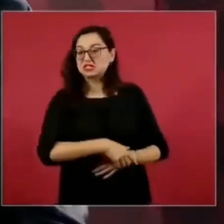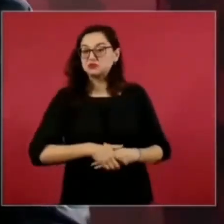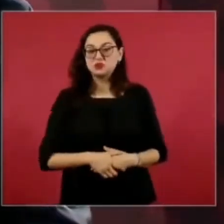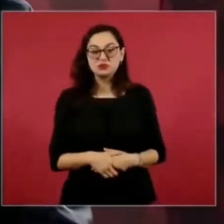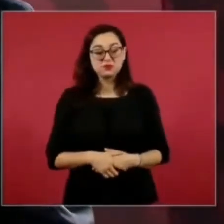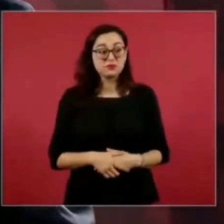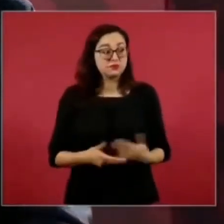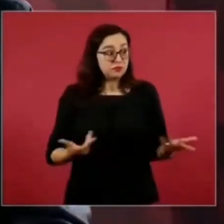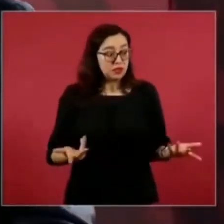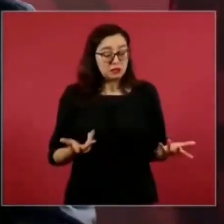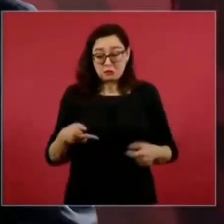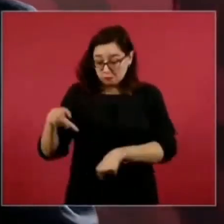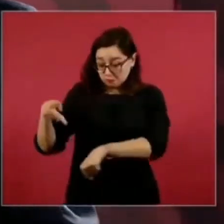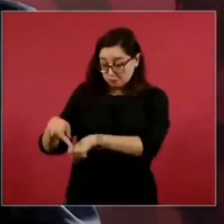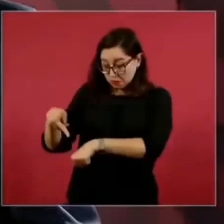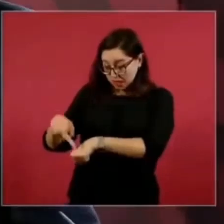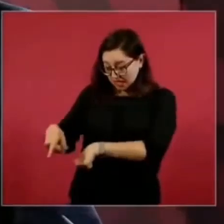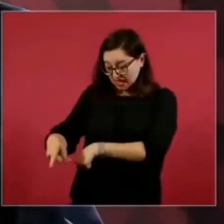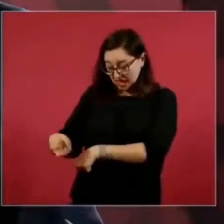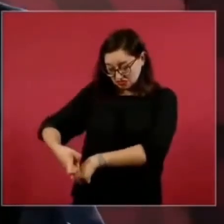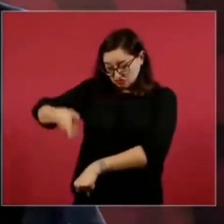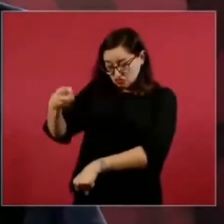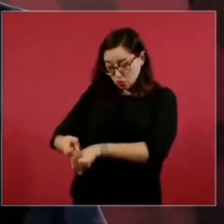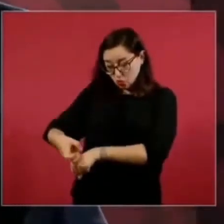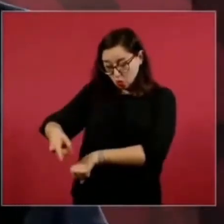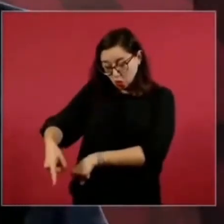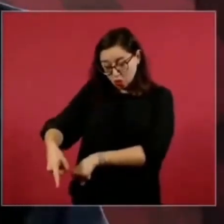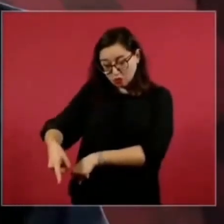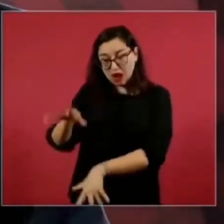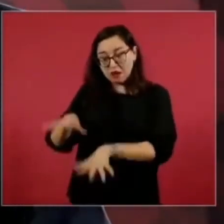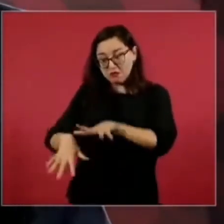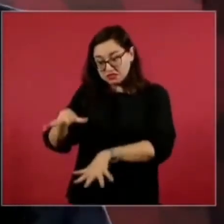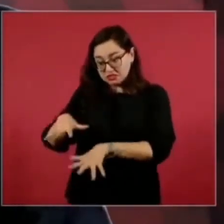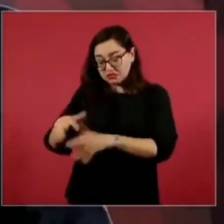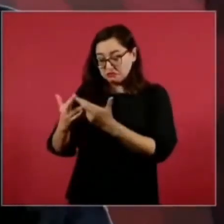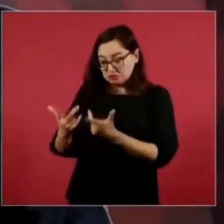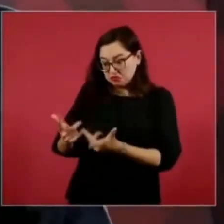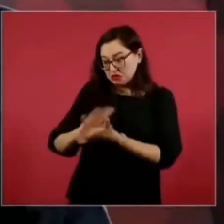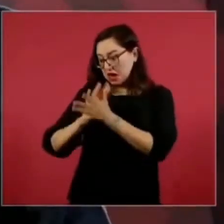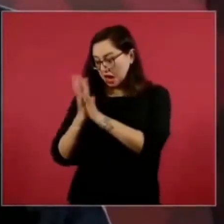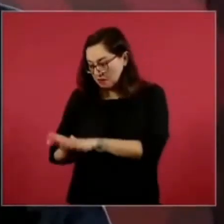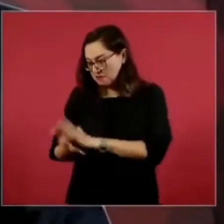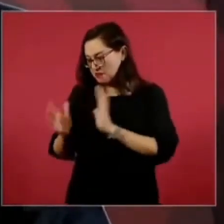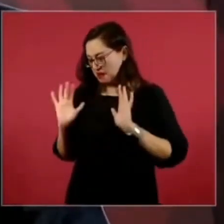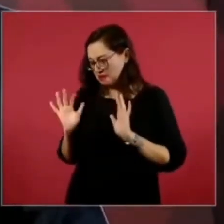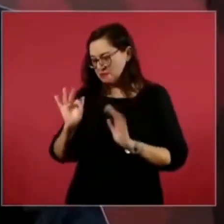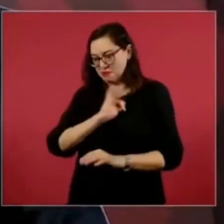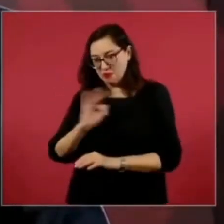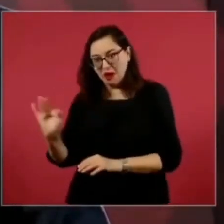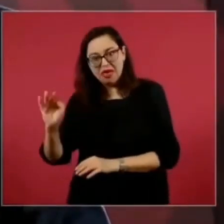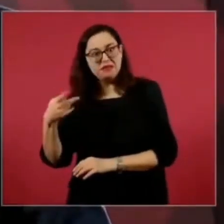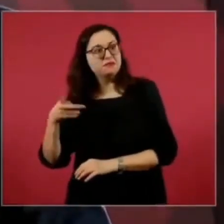piedras cambian de modo de parecer, pero en este caso no